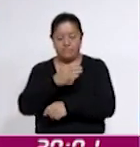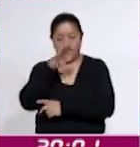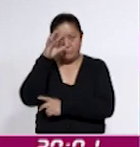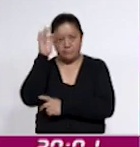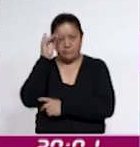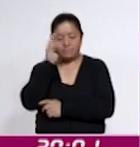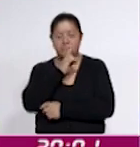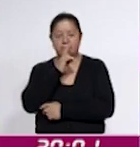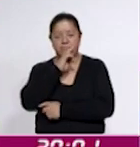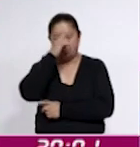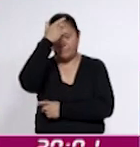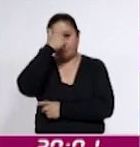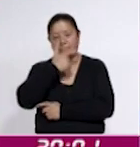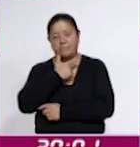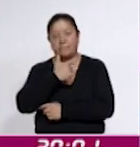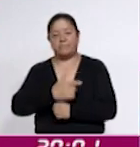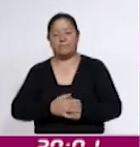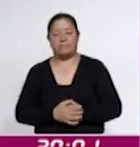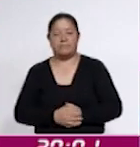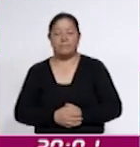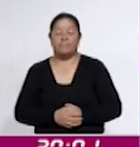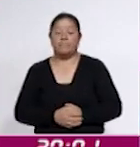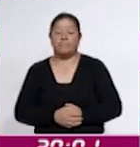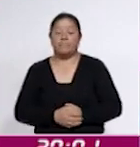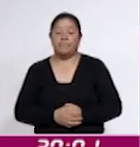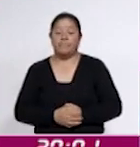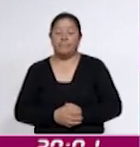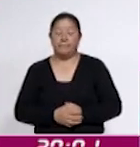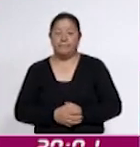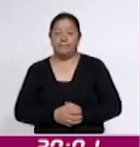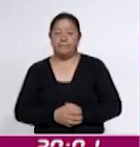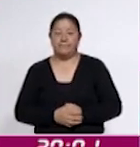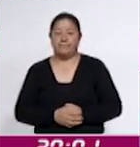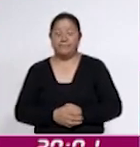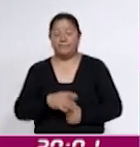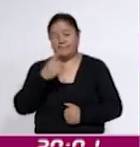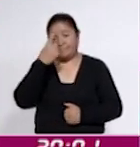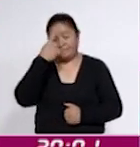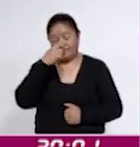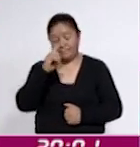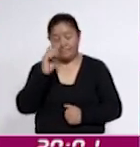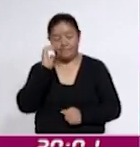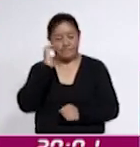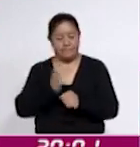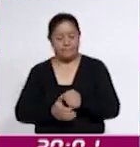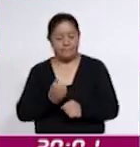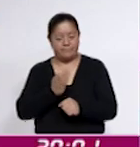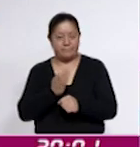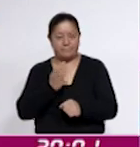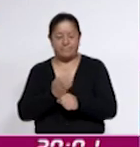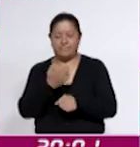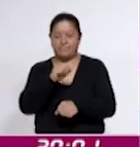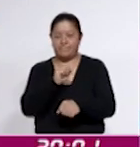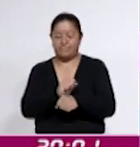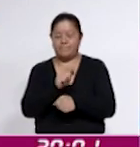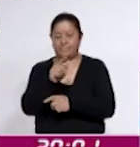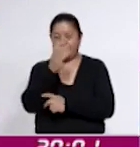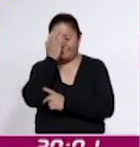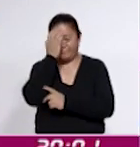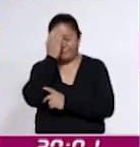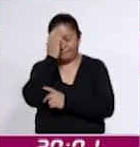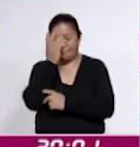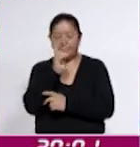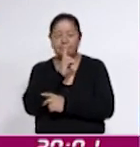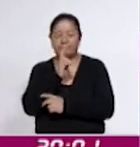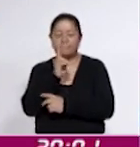de Coracyt Noticias. Gracias, desde luego para cerrar esta semana y mantenerse bien informado o informada de